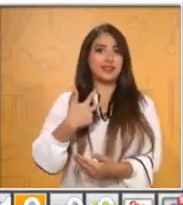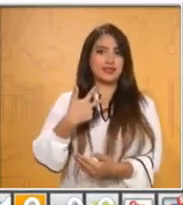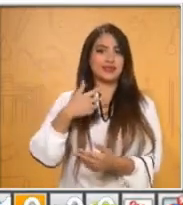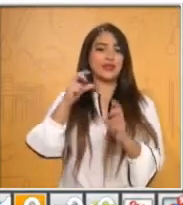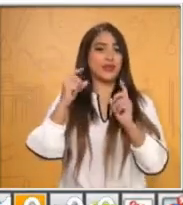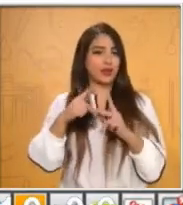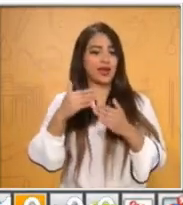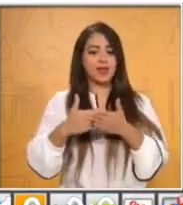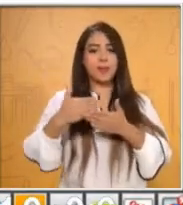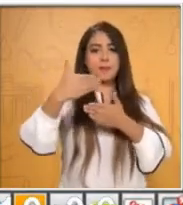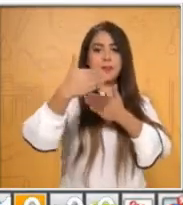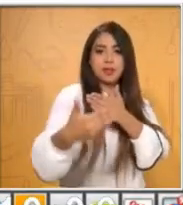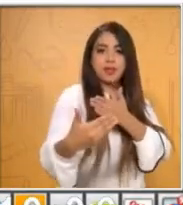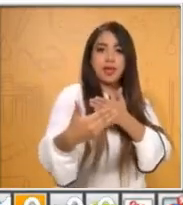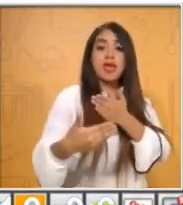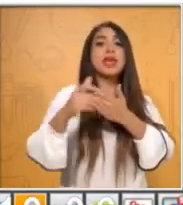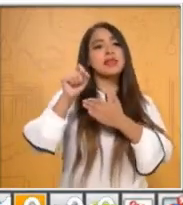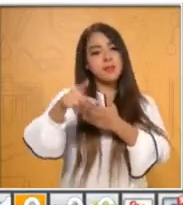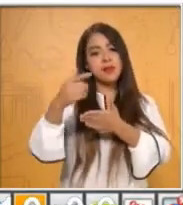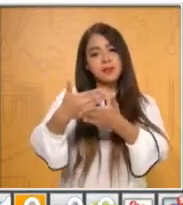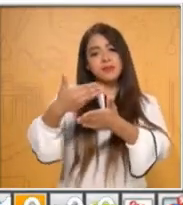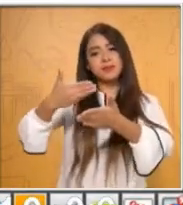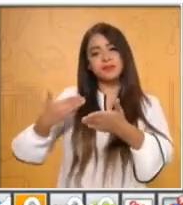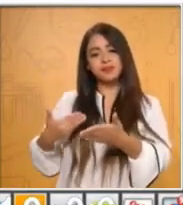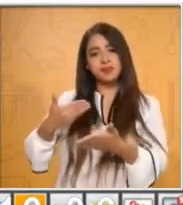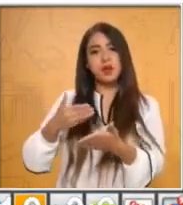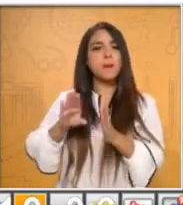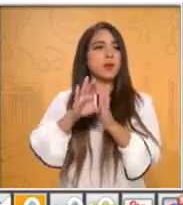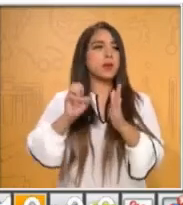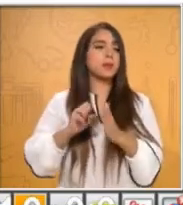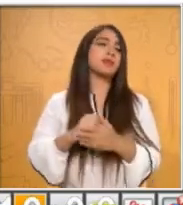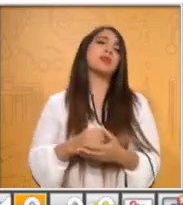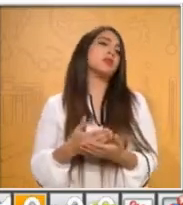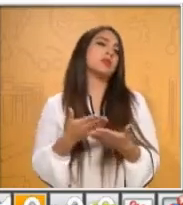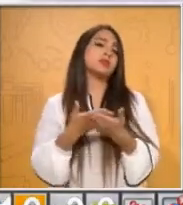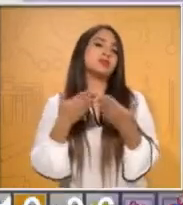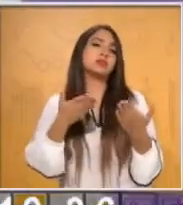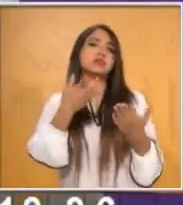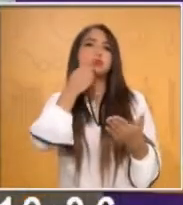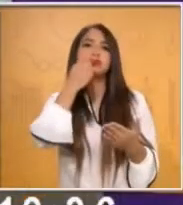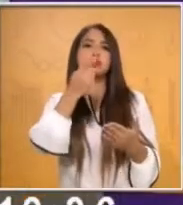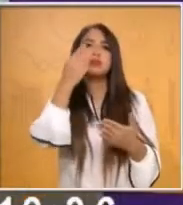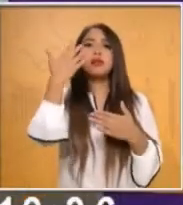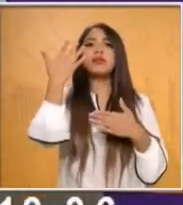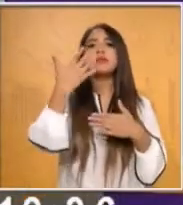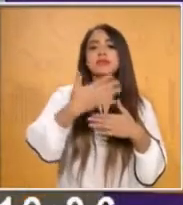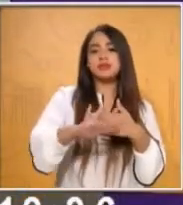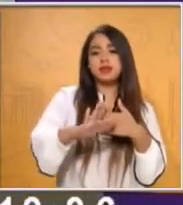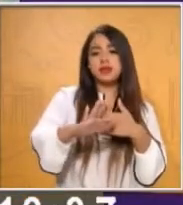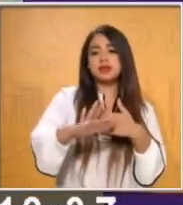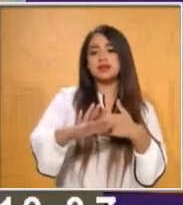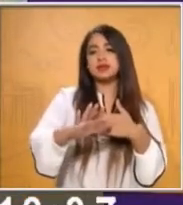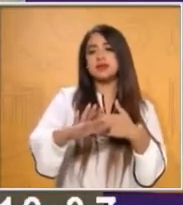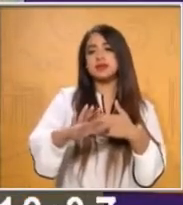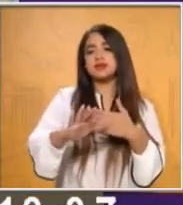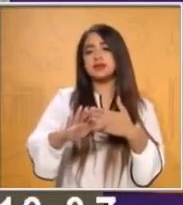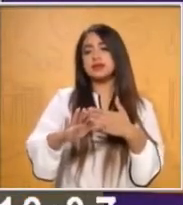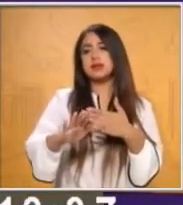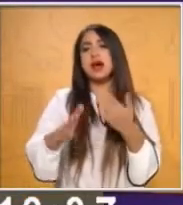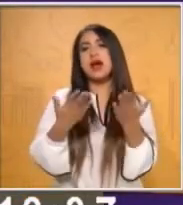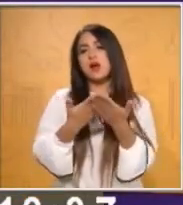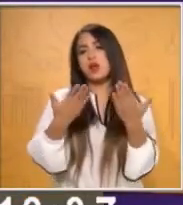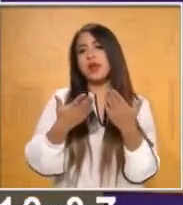los vamos a decir de 10 en 10. Si decimos 20, la persona que sigue va a decir el 30 y la que sigue el 40.